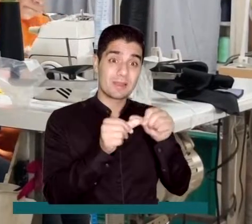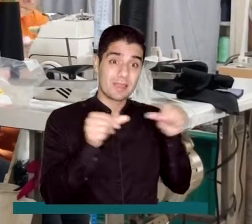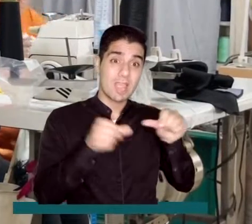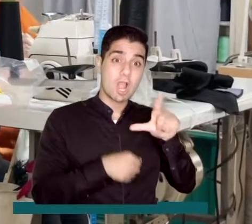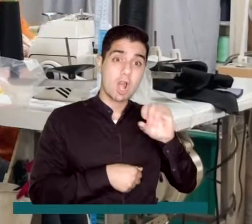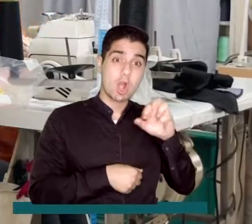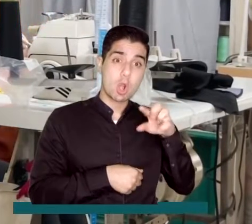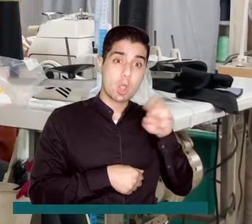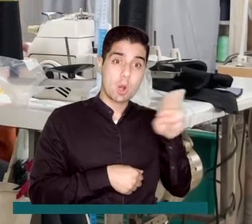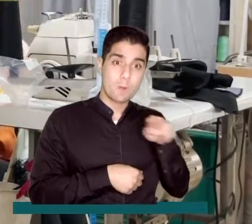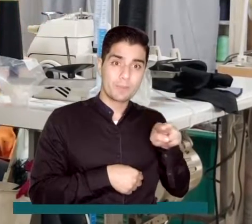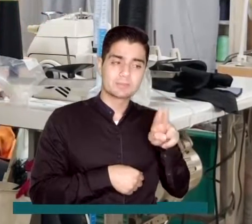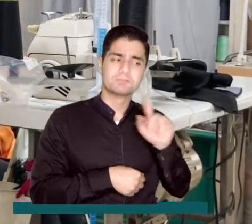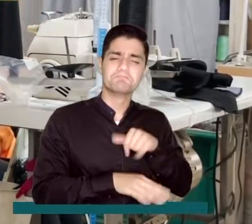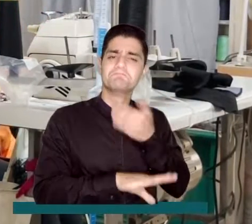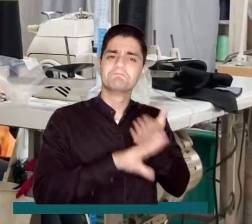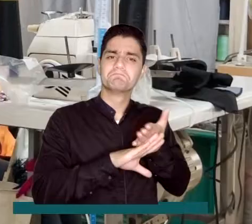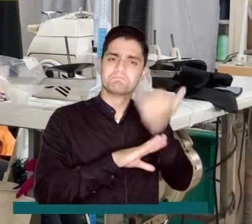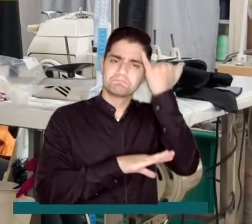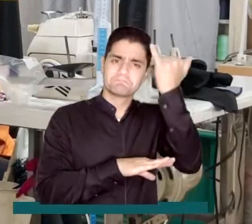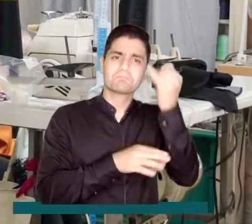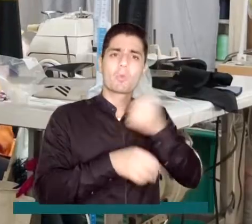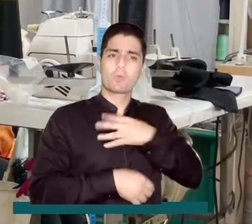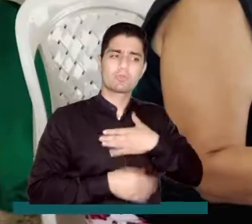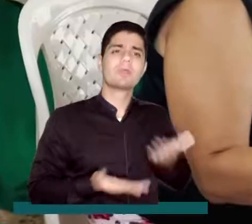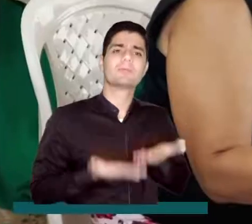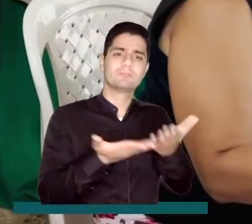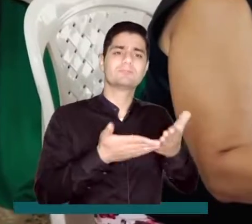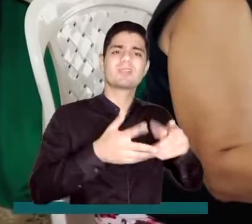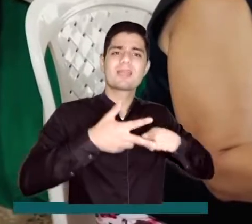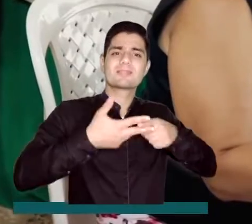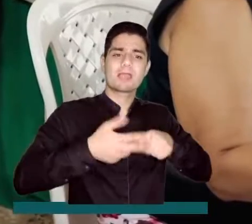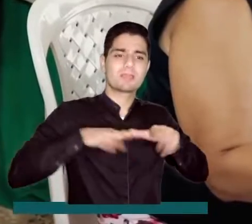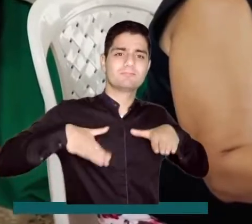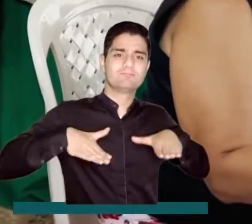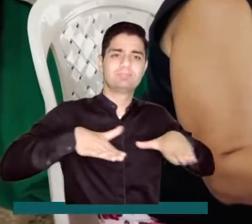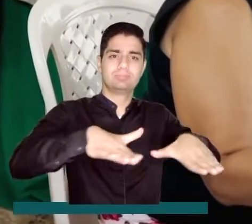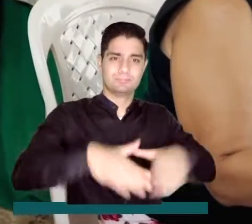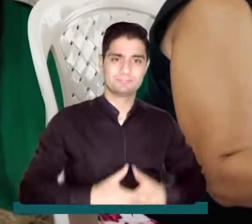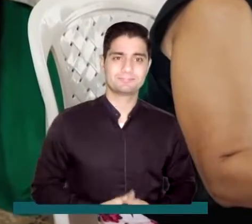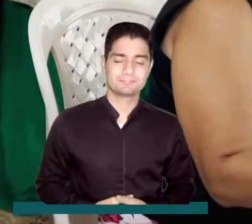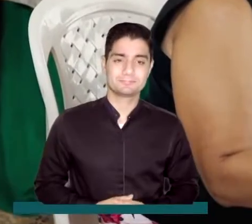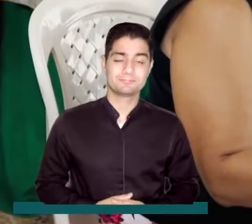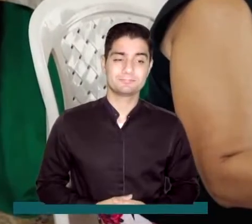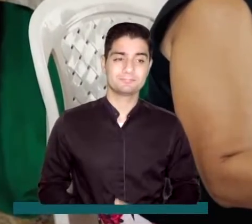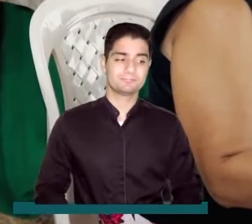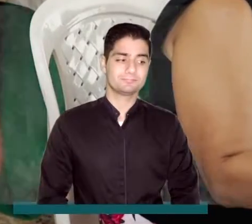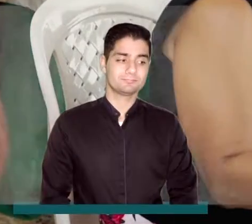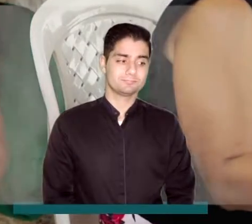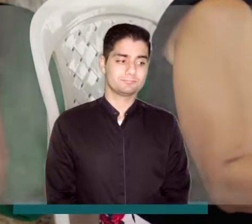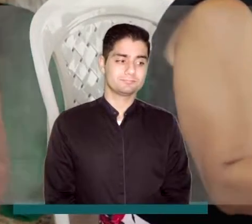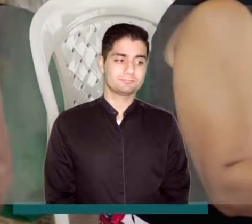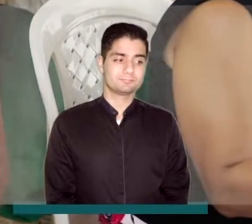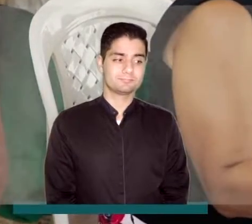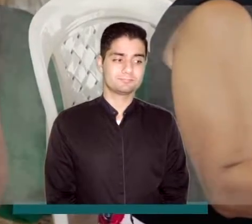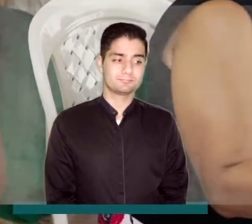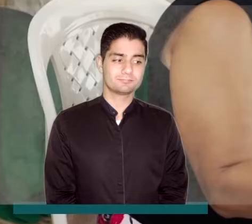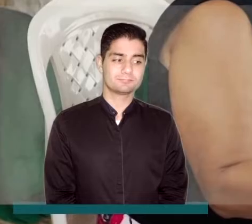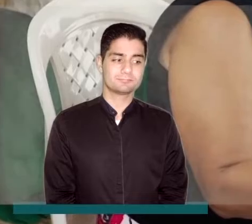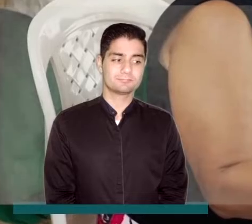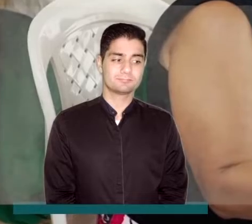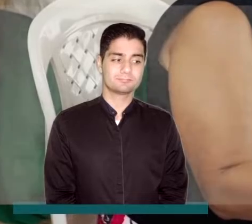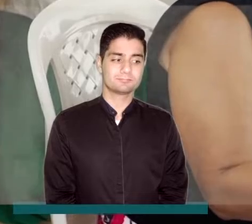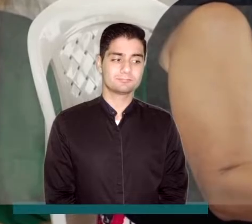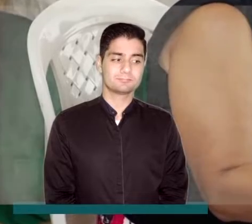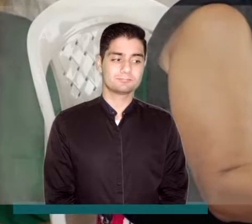apuesta la generación de oportunidades a través de su taller de confección. Sí, la verdad, yo fui muchas veces a buscar empleo y no, estaba en mi